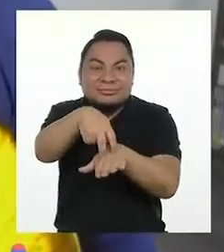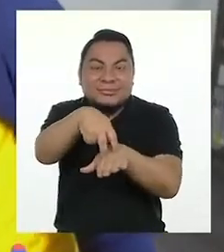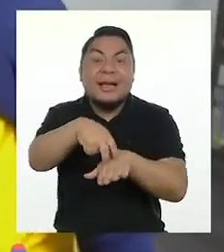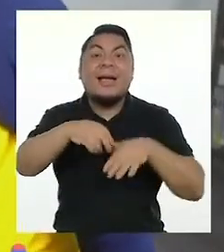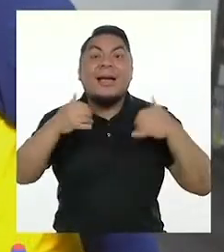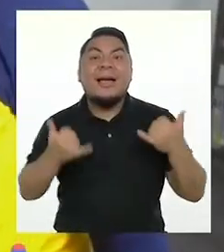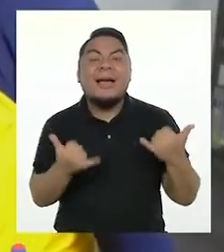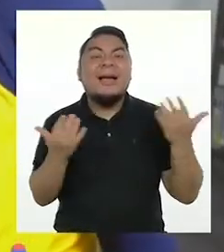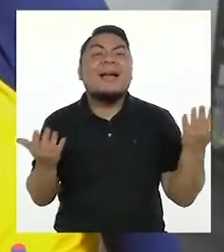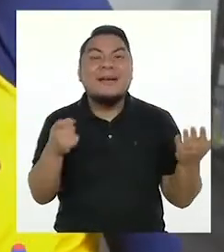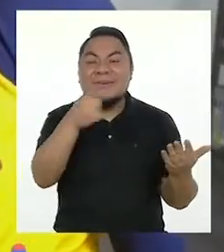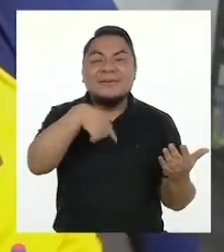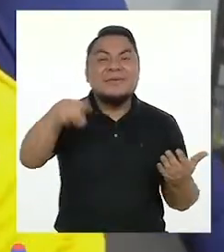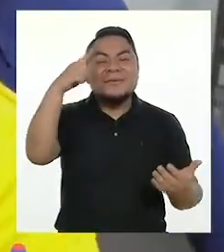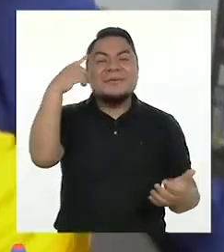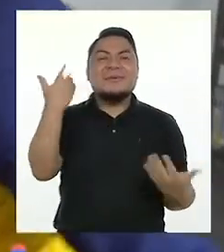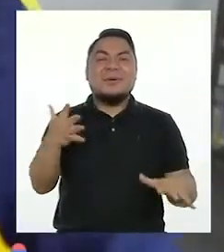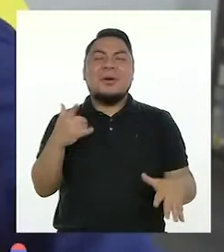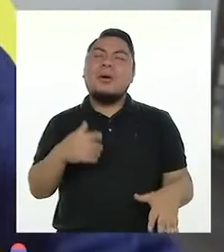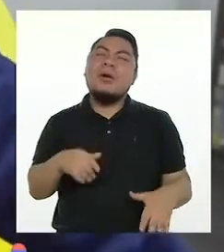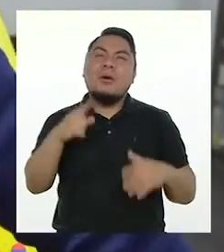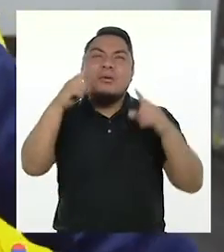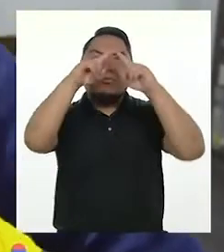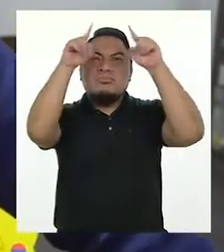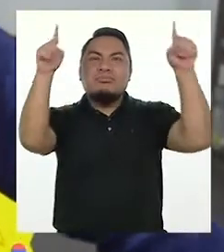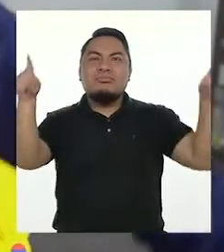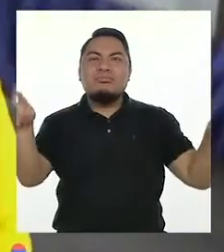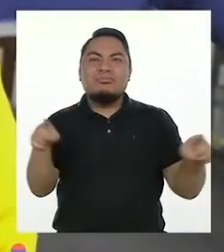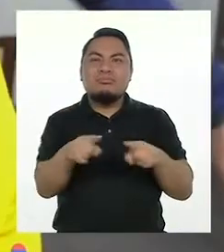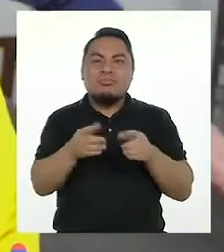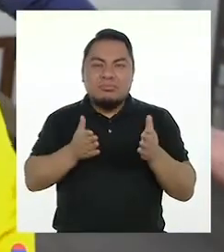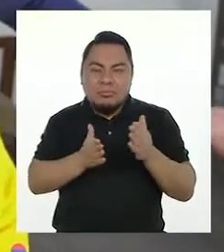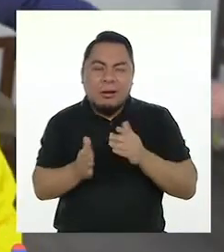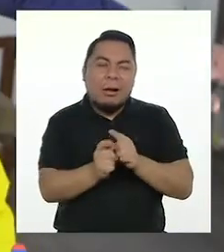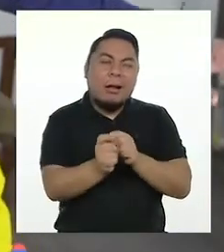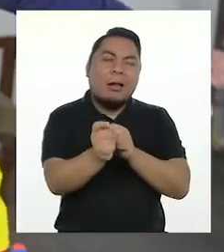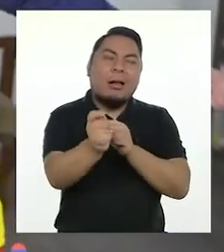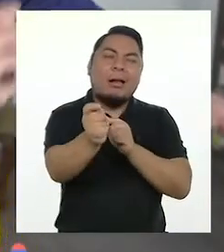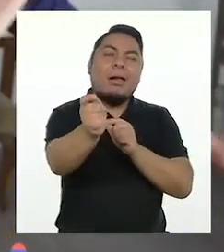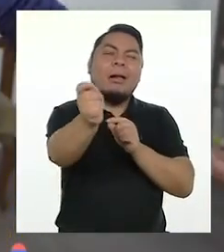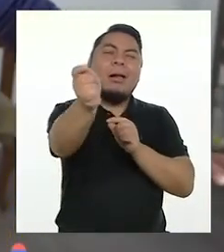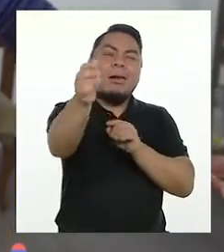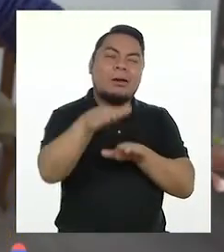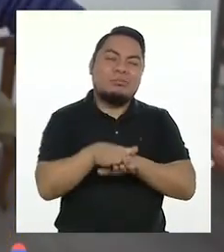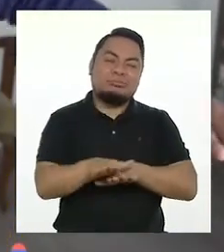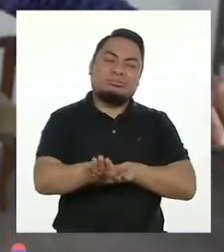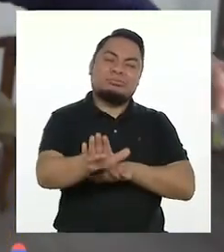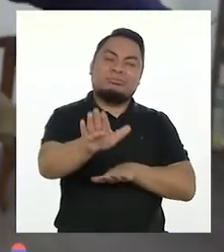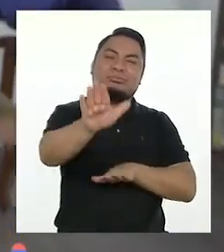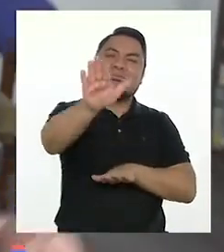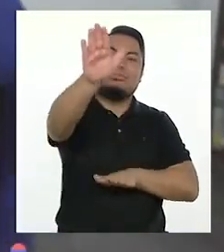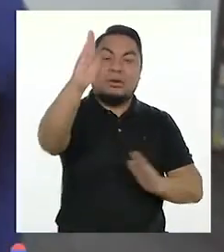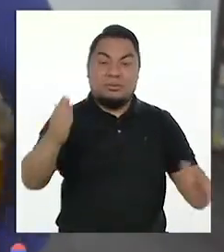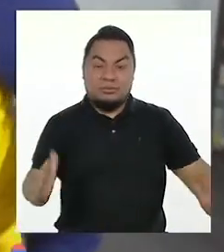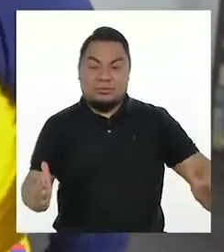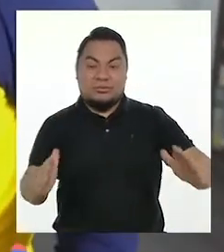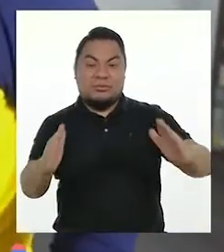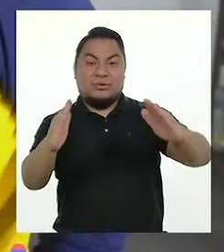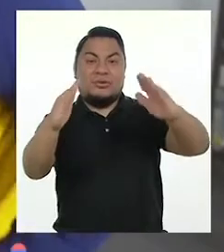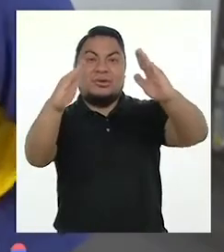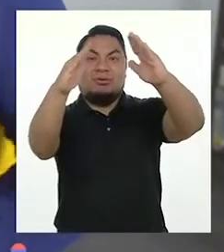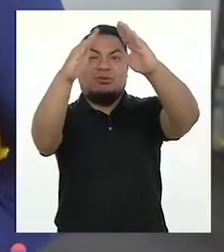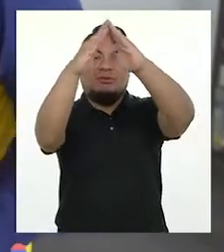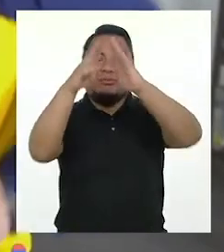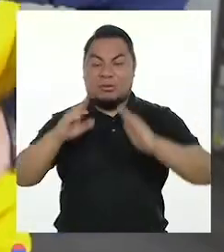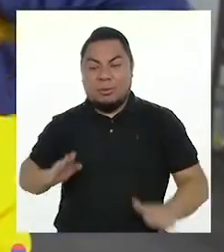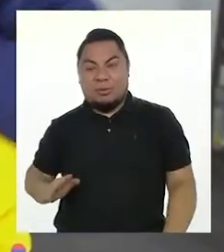Ahora, vamos a viajar en una máquina muy larga que puede subir las montañas serpenteando. Hace